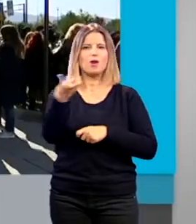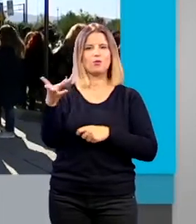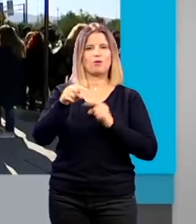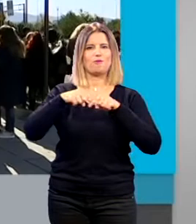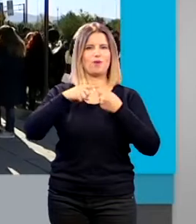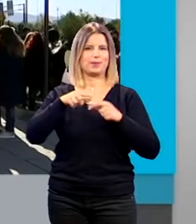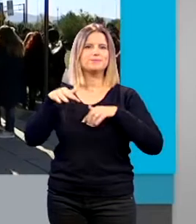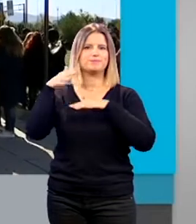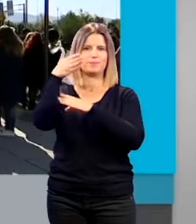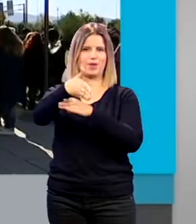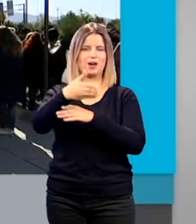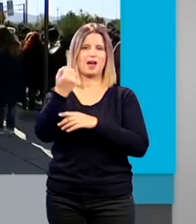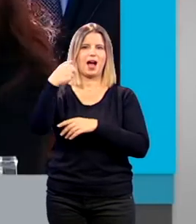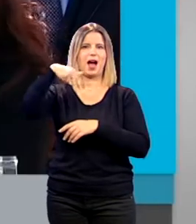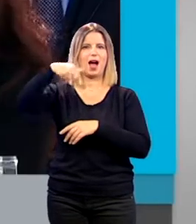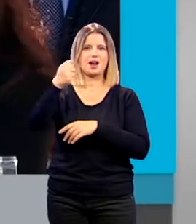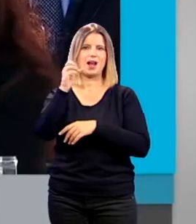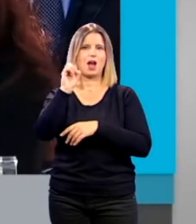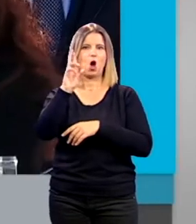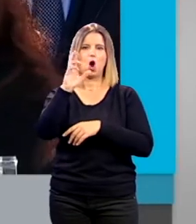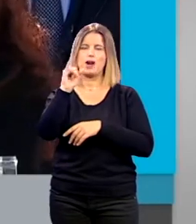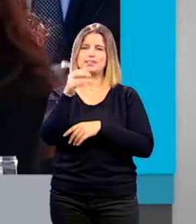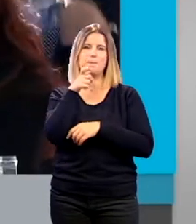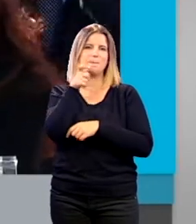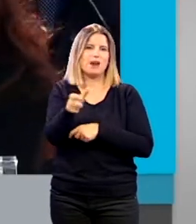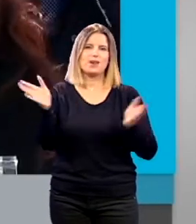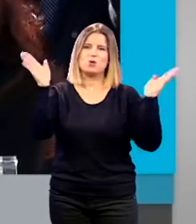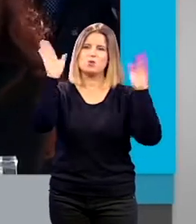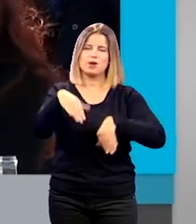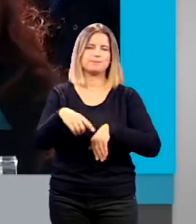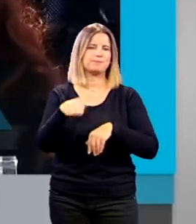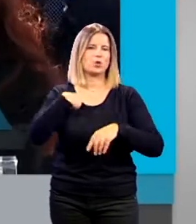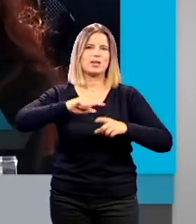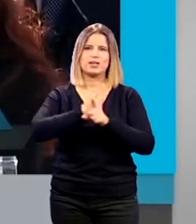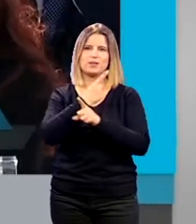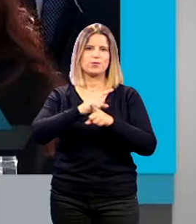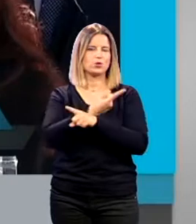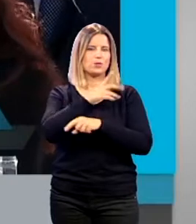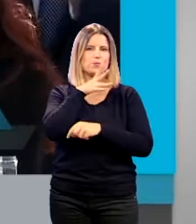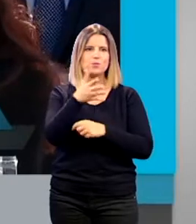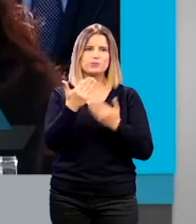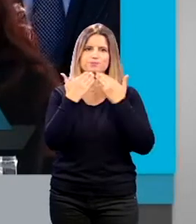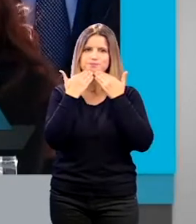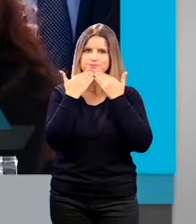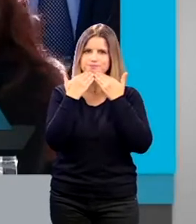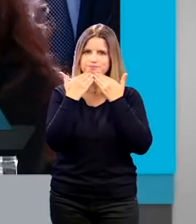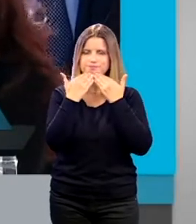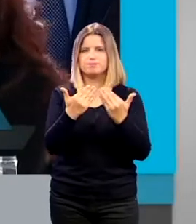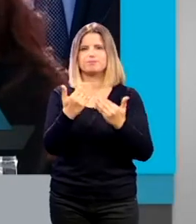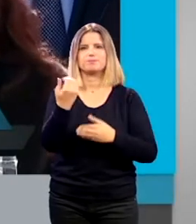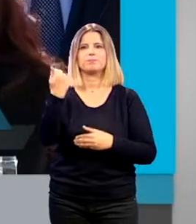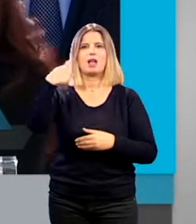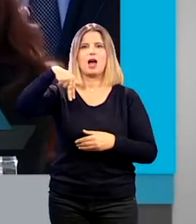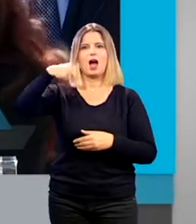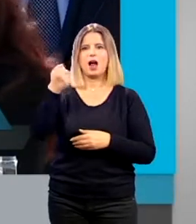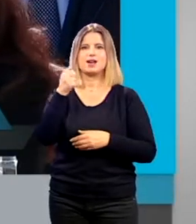familiares de Ana Orantes es que no tengo palabras me pongo muy nerviosa dar las gracias y que Ana Orantes